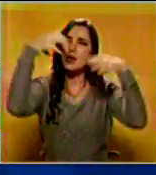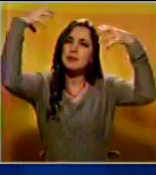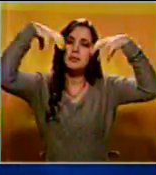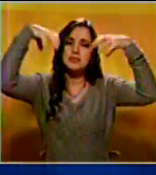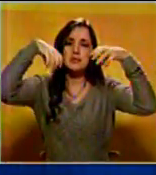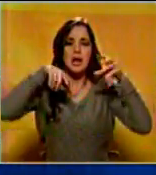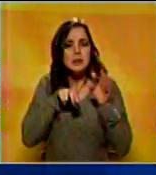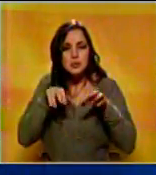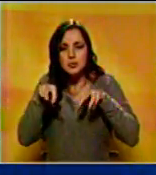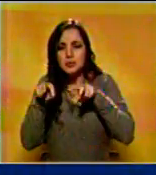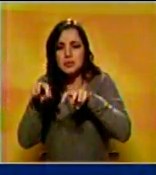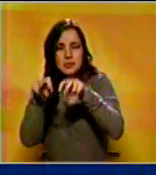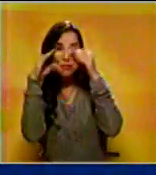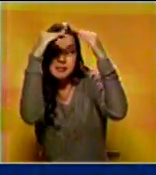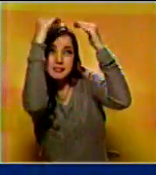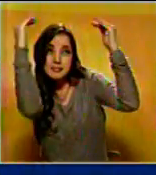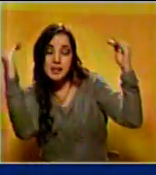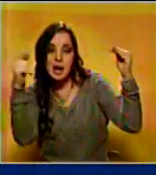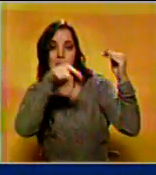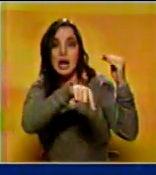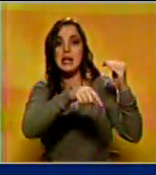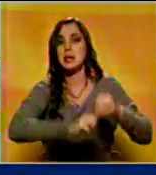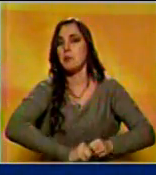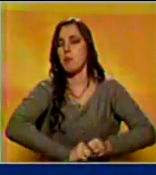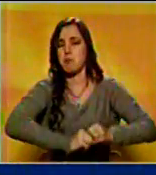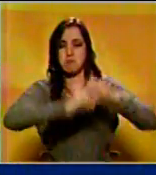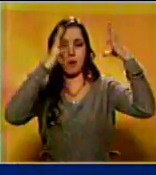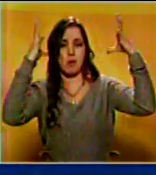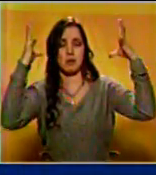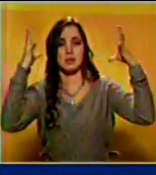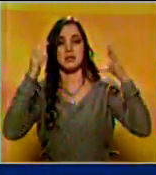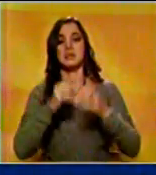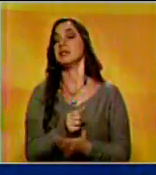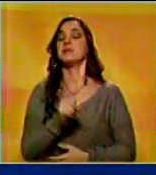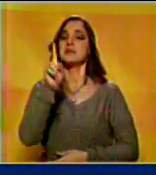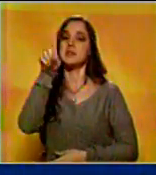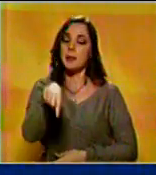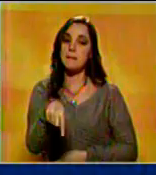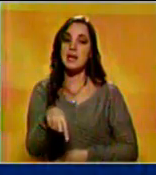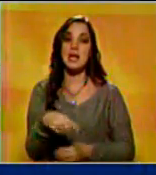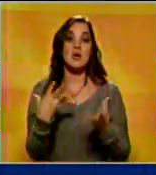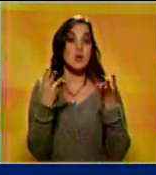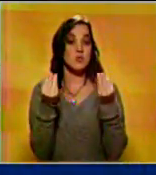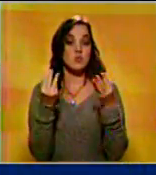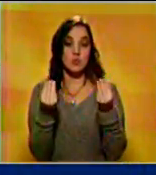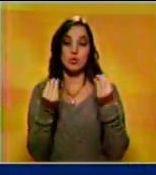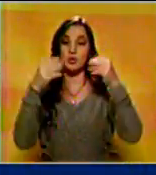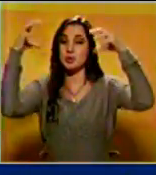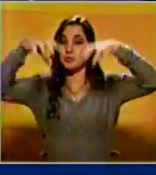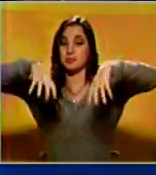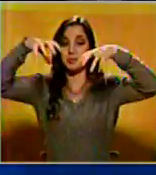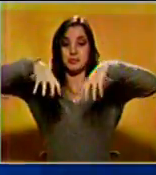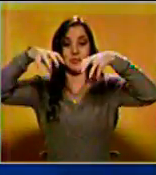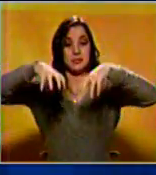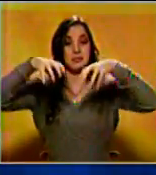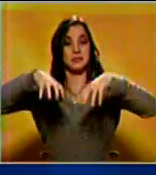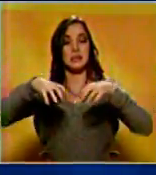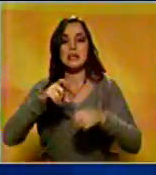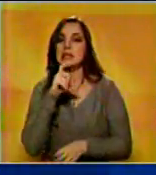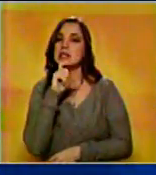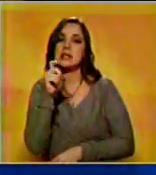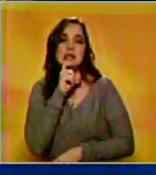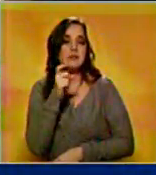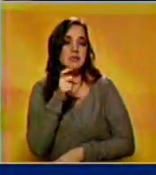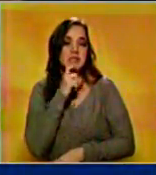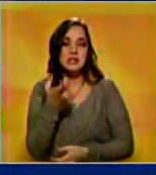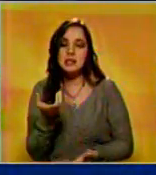torrenciales que han afectado la ciudad en los últimos días. Asimismo, las intensas precipitaciones e inundaciones han dificultado